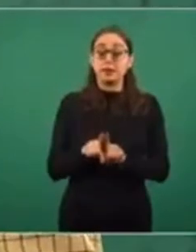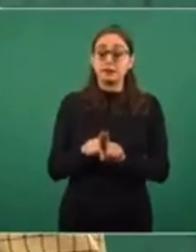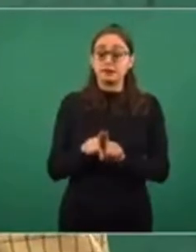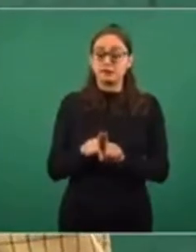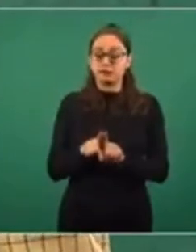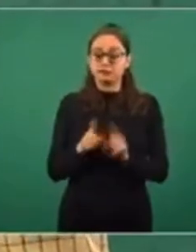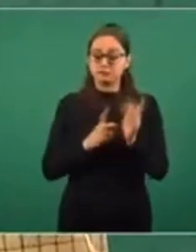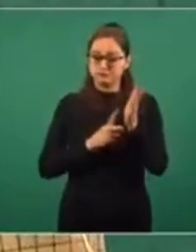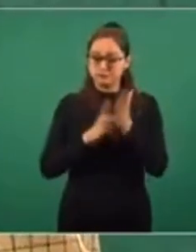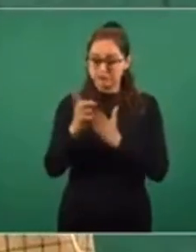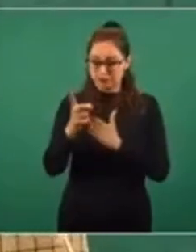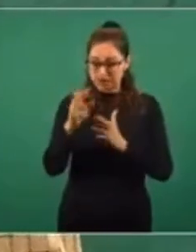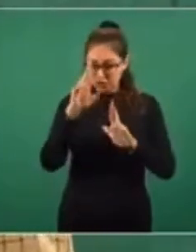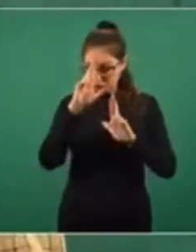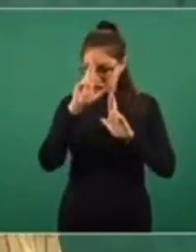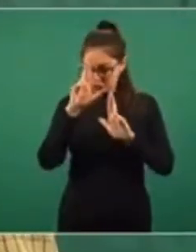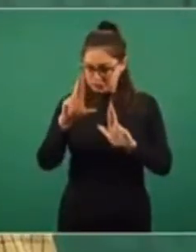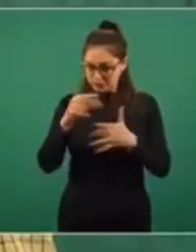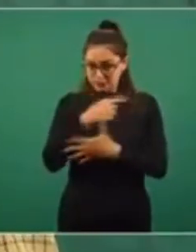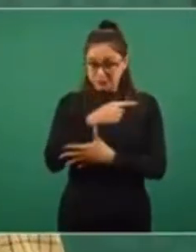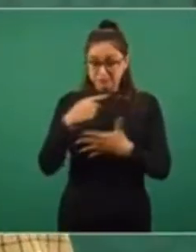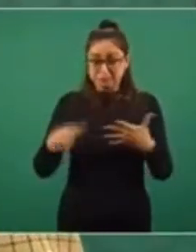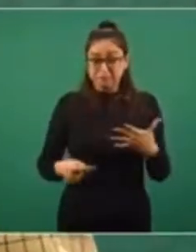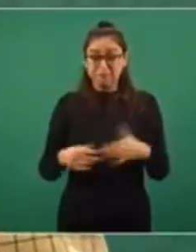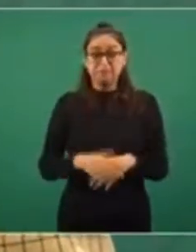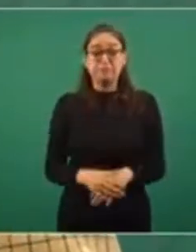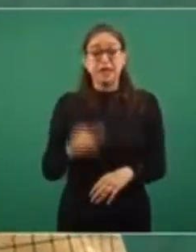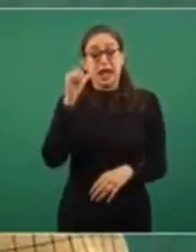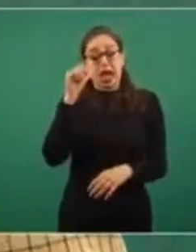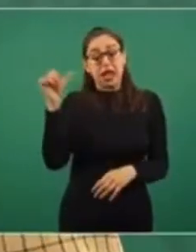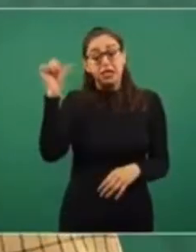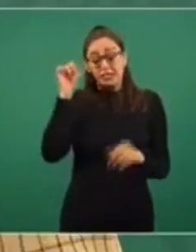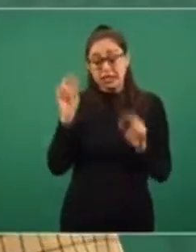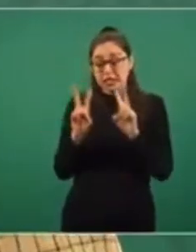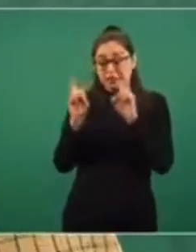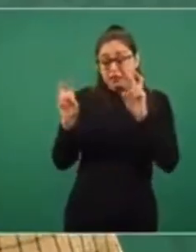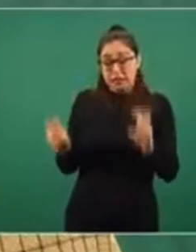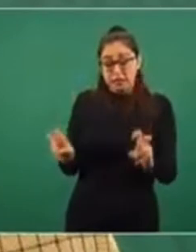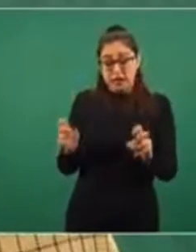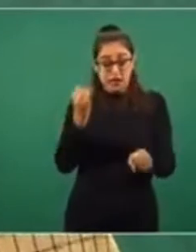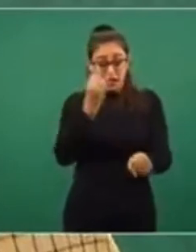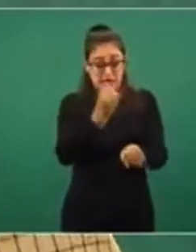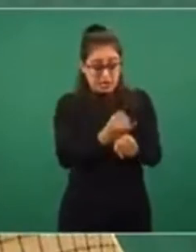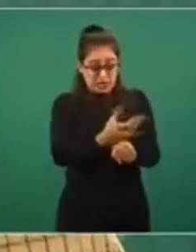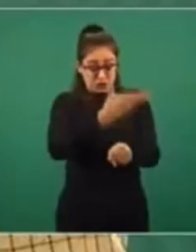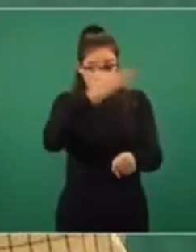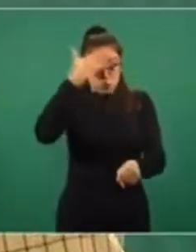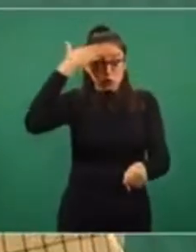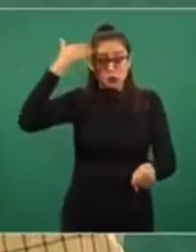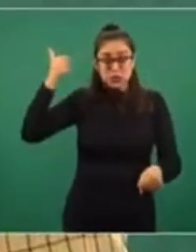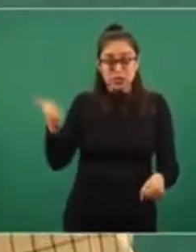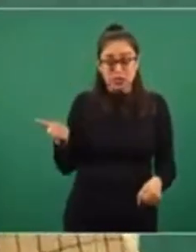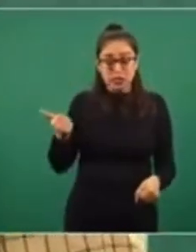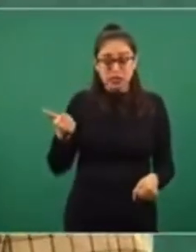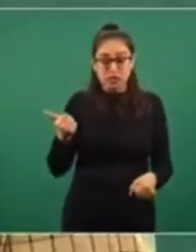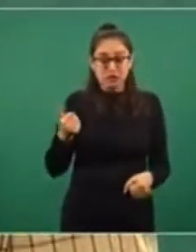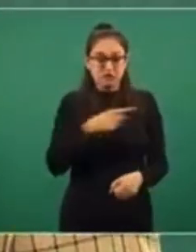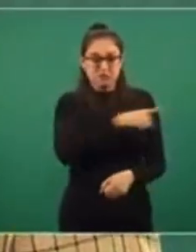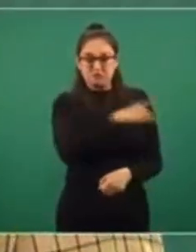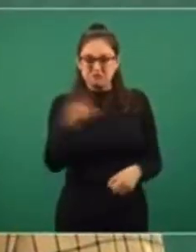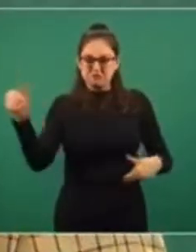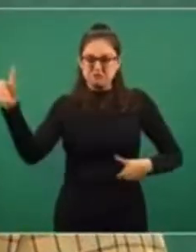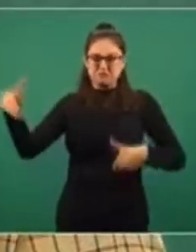Ayer molestó un poco lo de la presunción de inocencia, pero te voy a decir algo, si no tenemos este principio